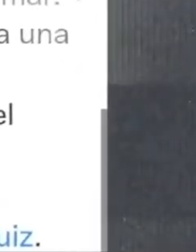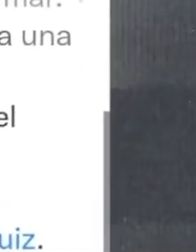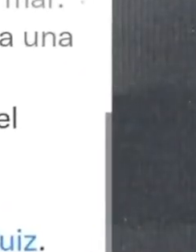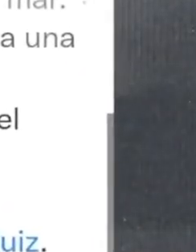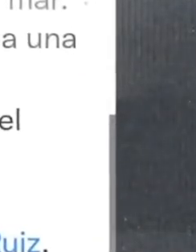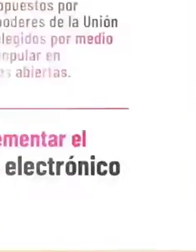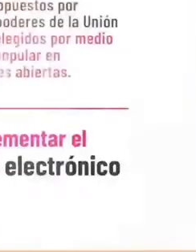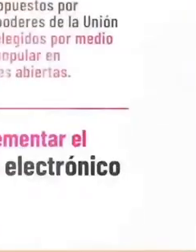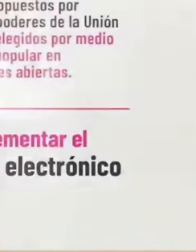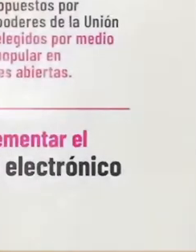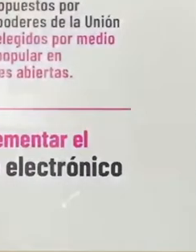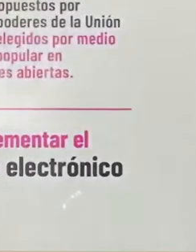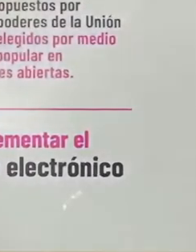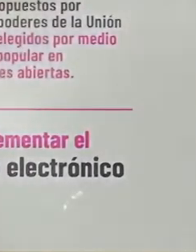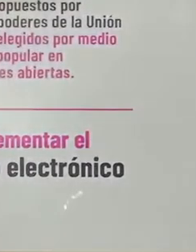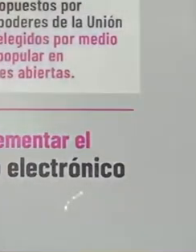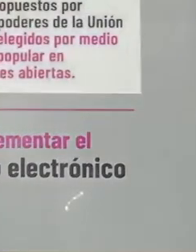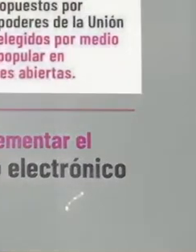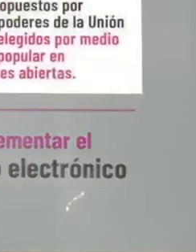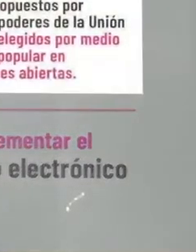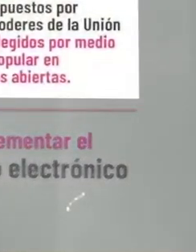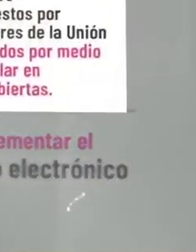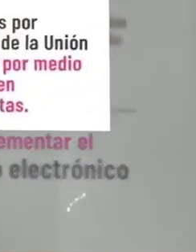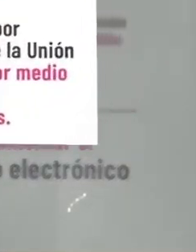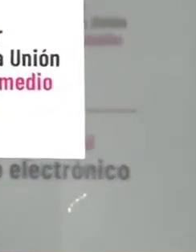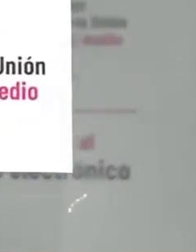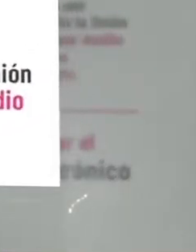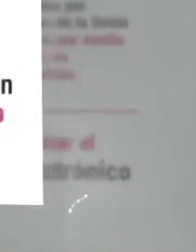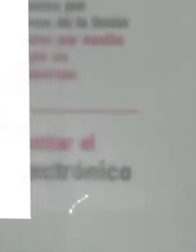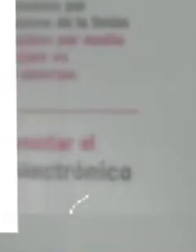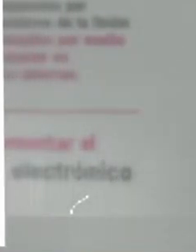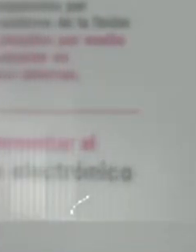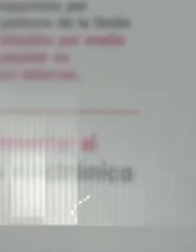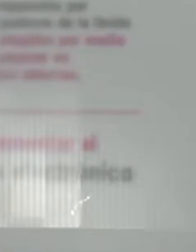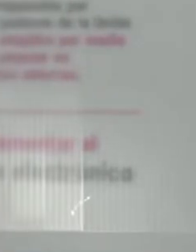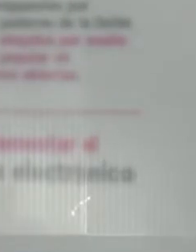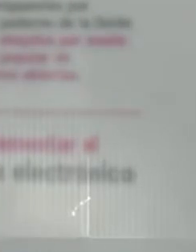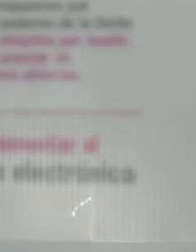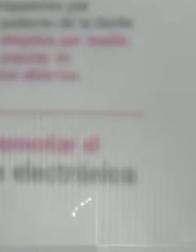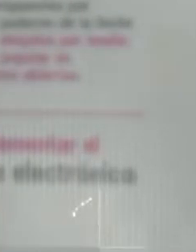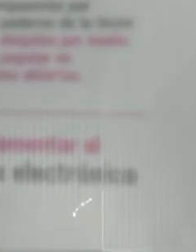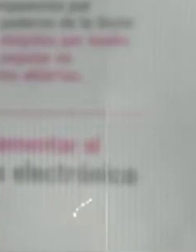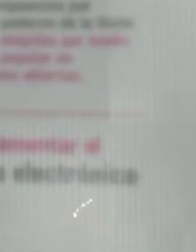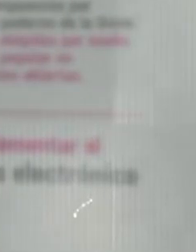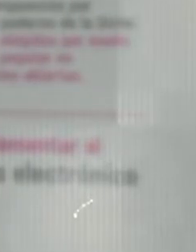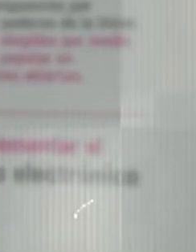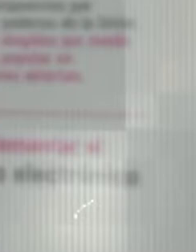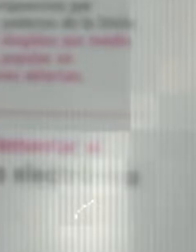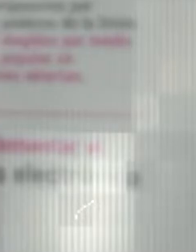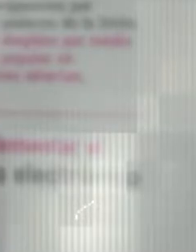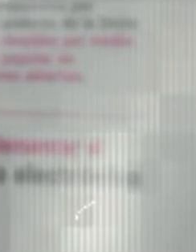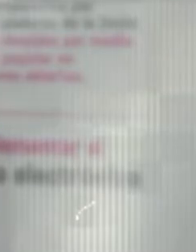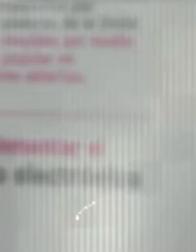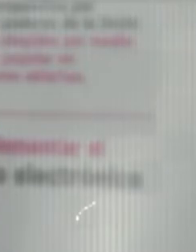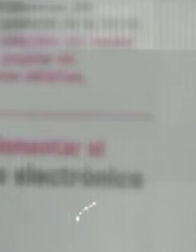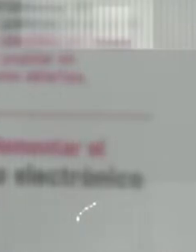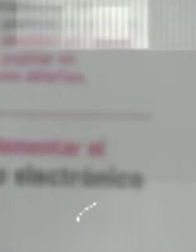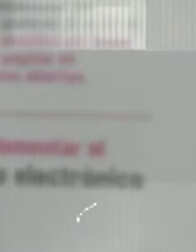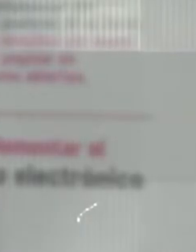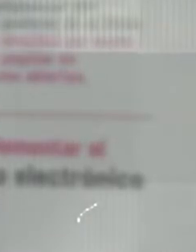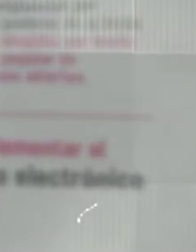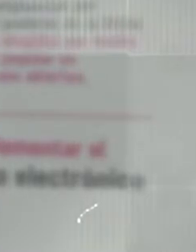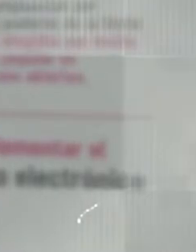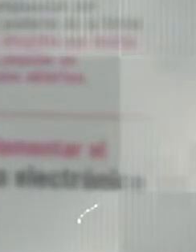al árbitro. La reforma plantea que los consejeros y magistrados sean electos en votación directa de todos los